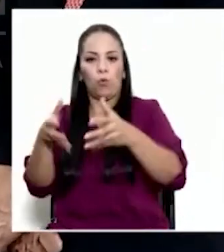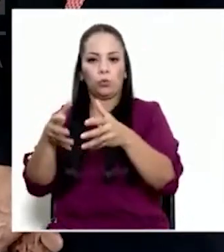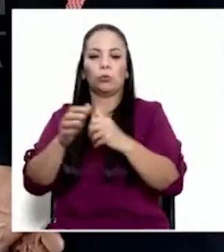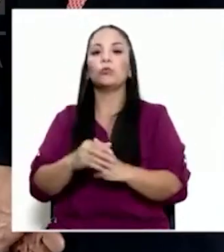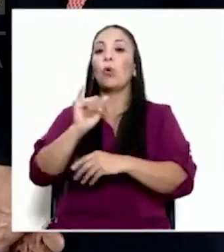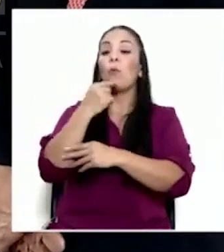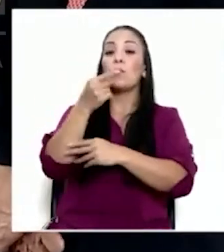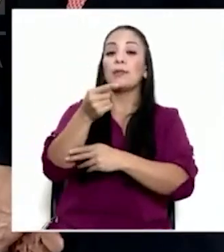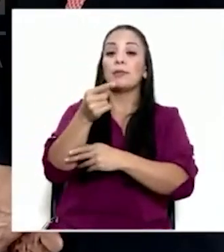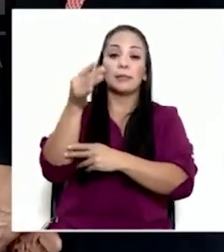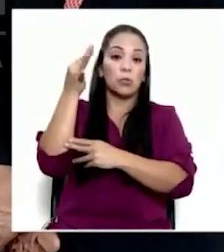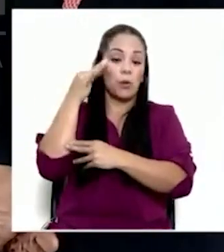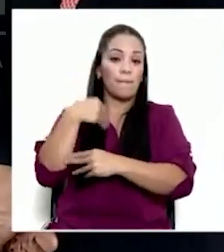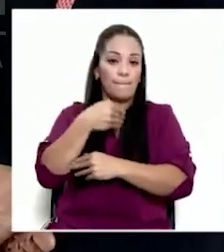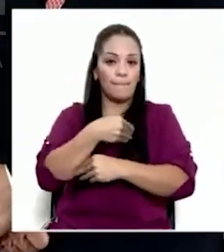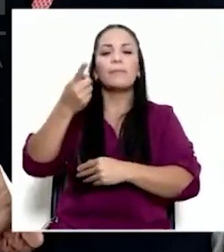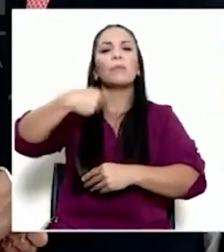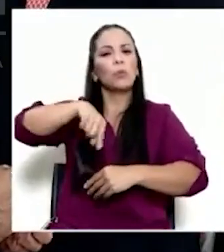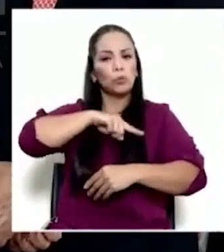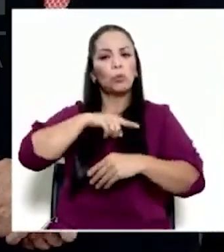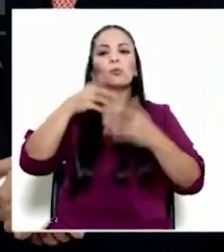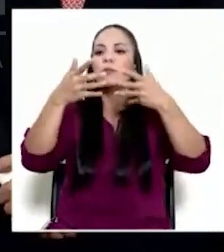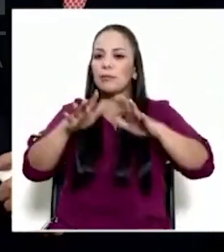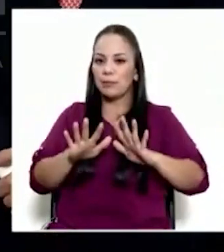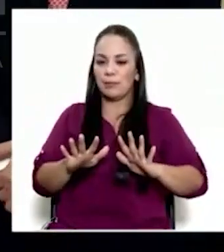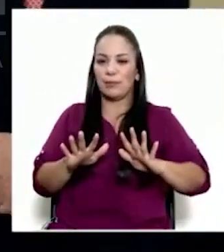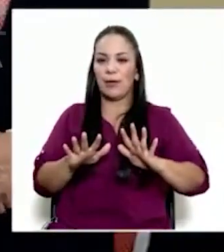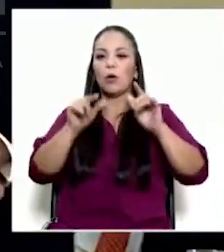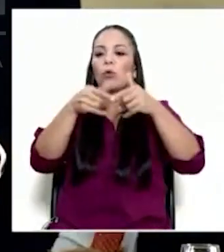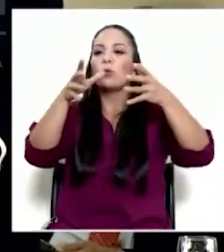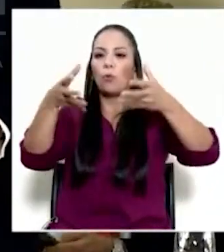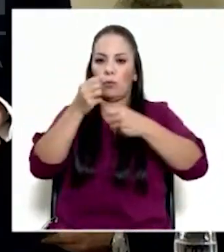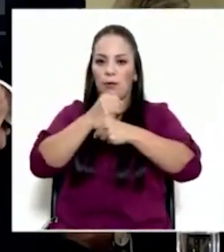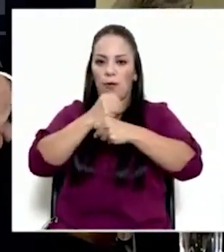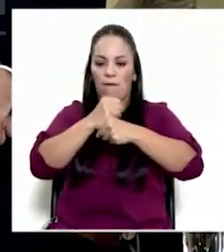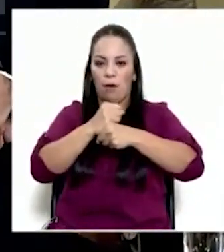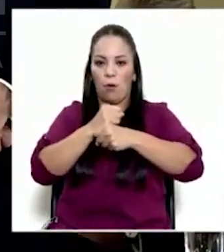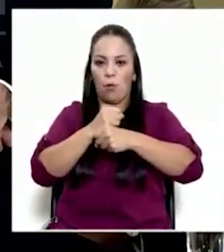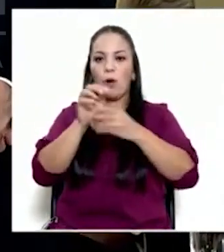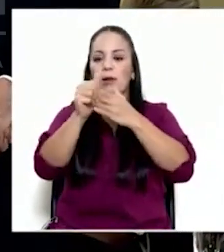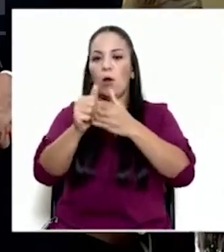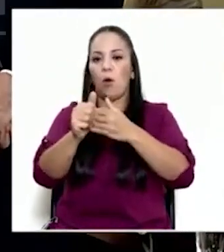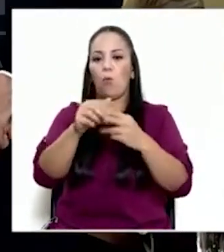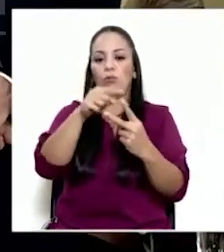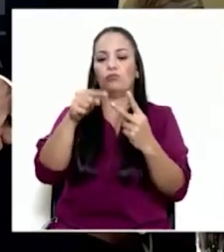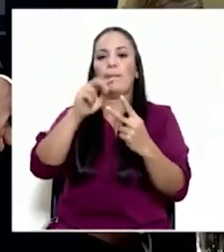ministra, hicimos un grupo de trabajo liderado por los viceministros de